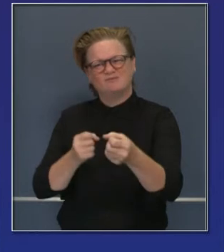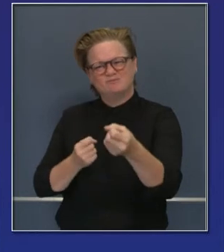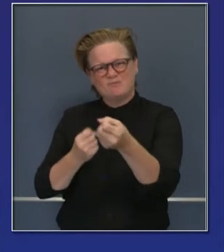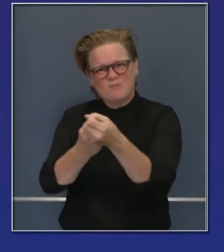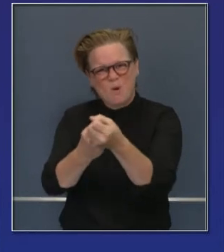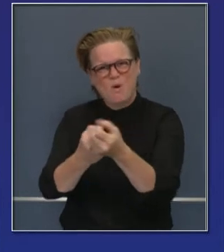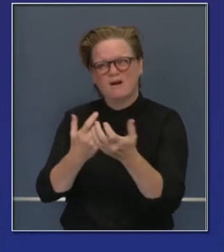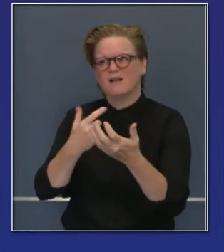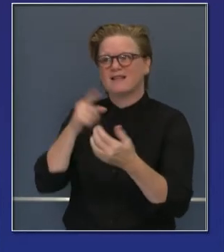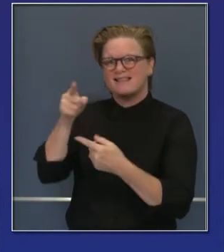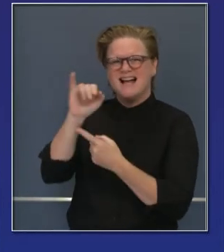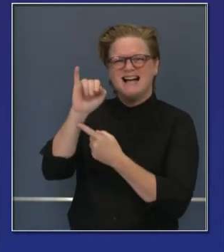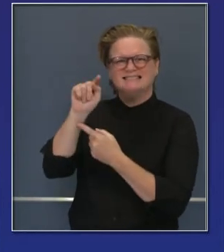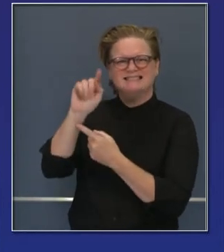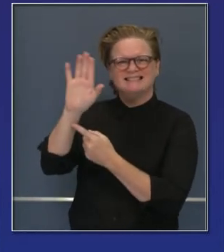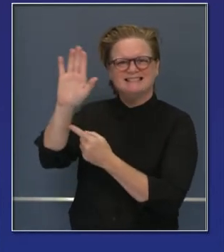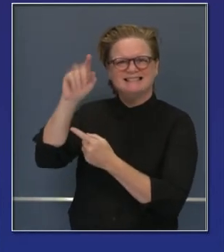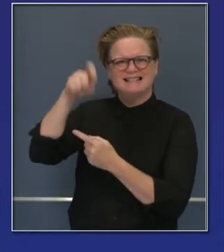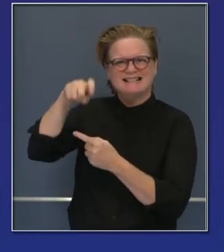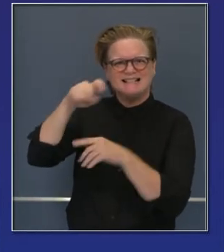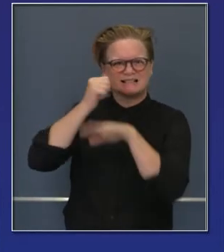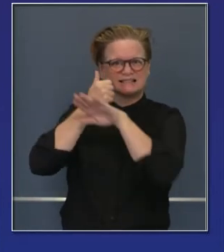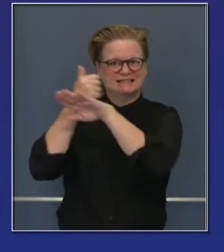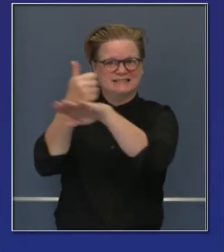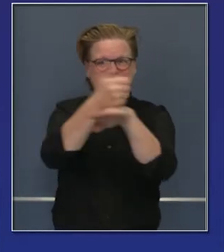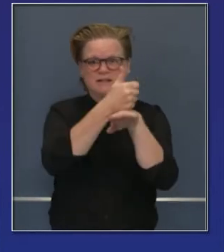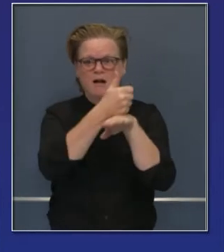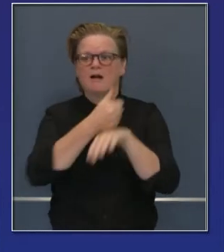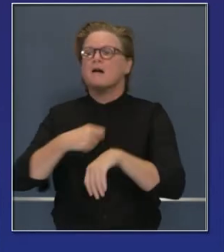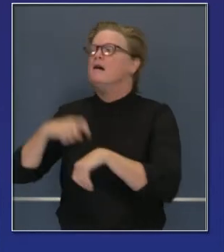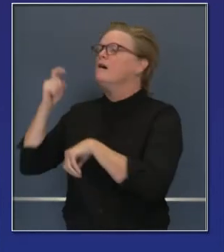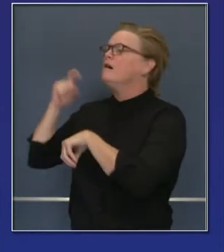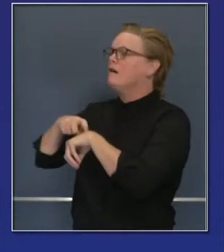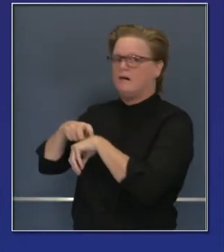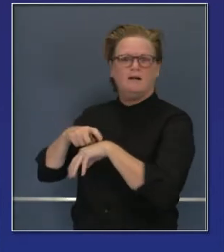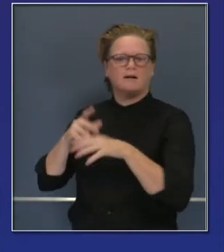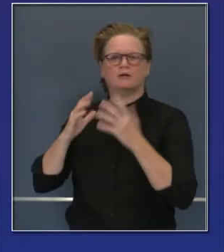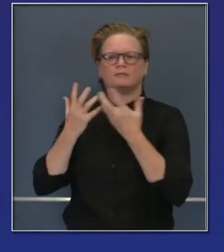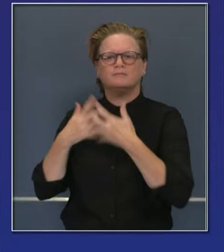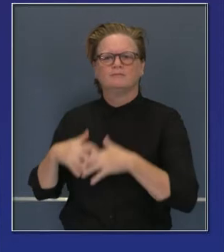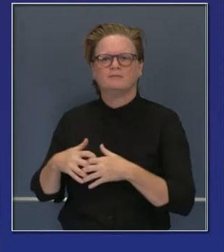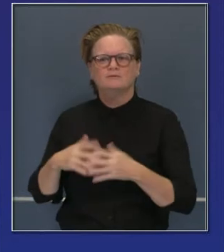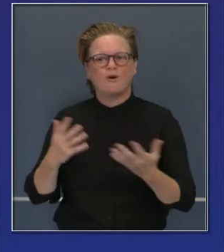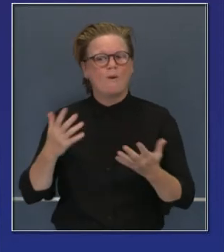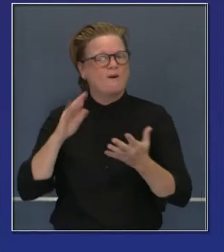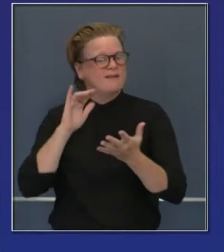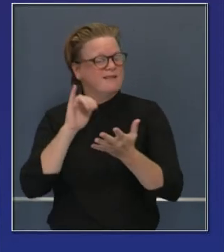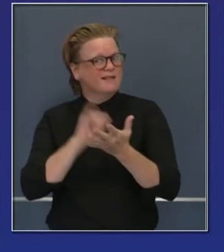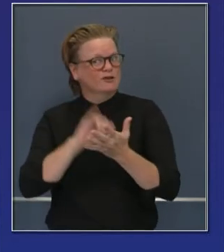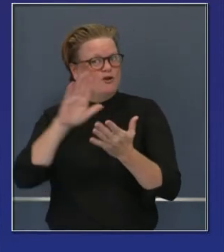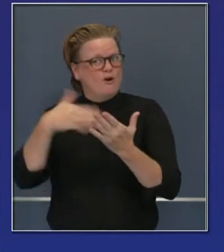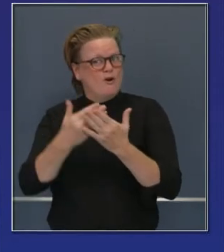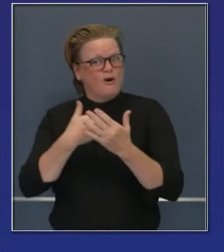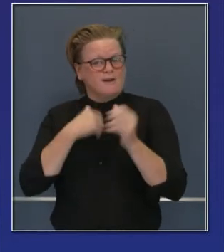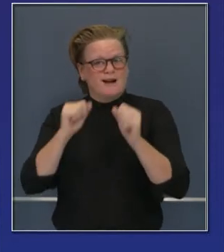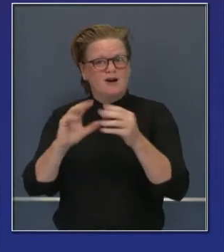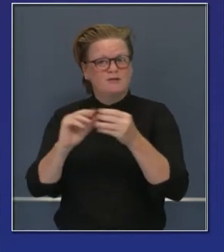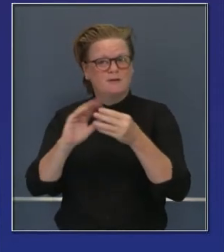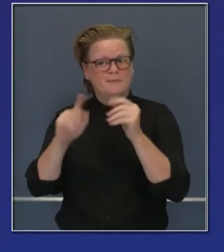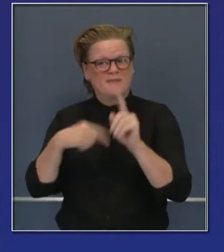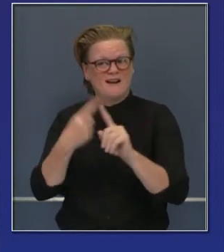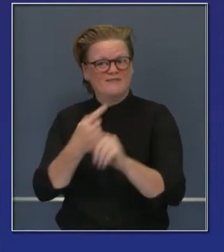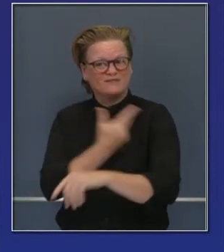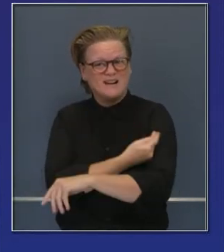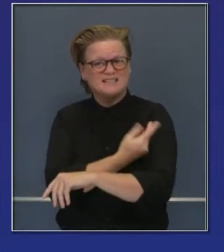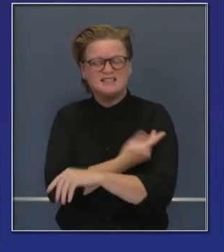Así que, pues, ahí tienen rasgos generales lo que está ocurriendo, el progreso que estamos logrando. Estoy muy orgulloso de